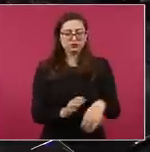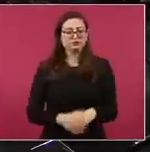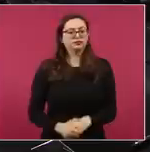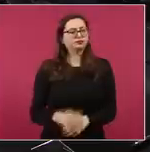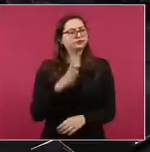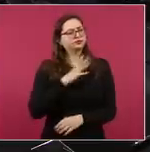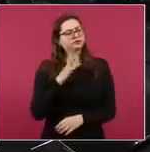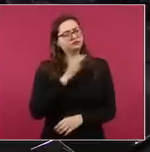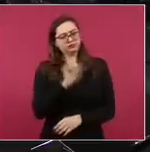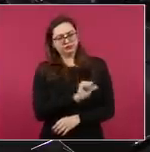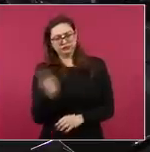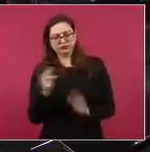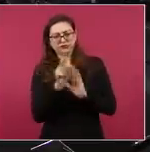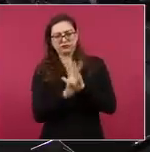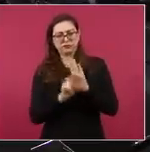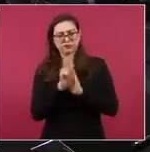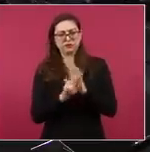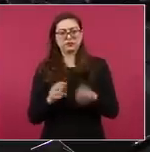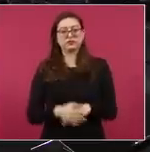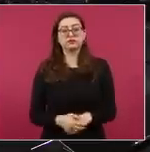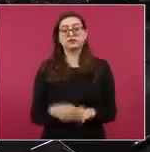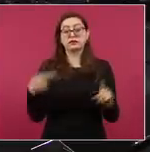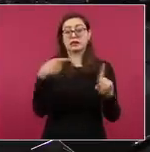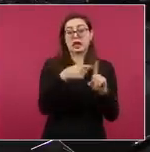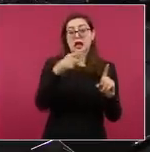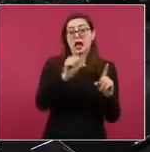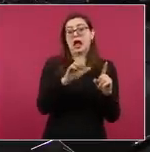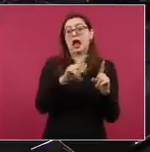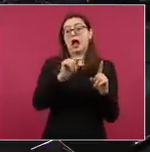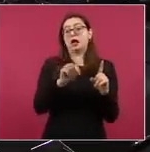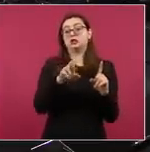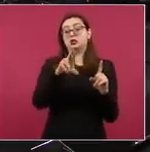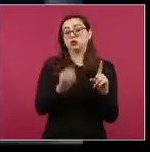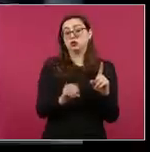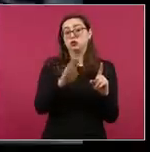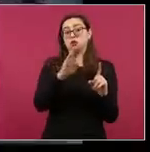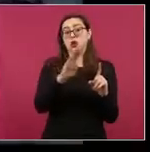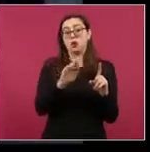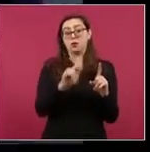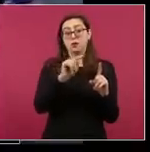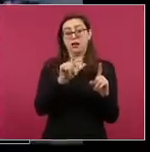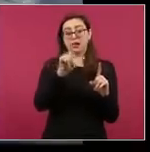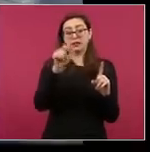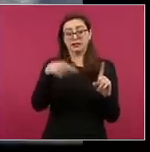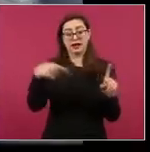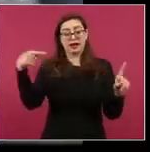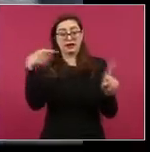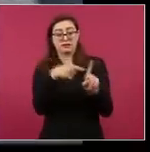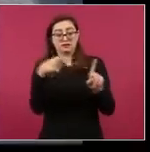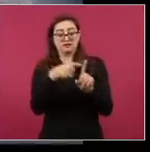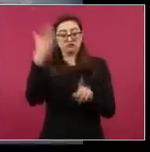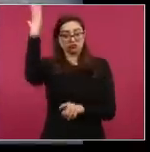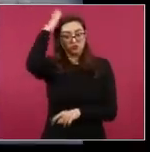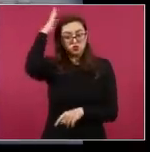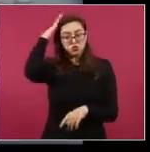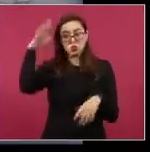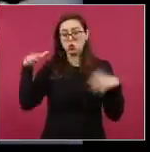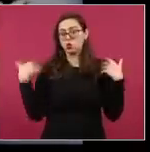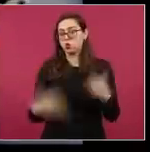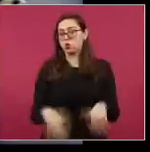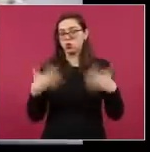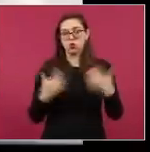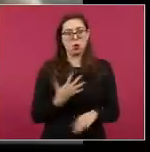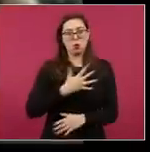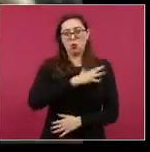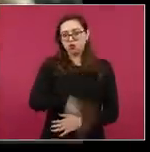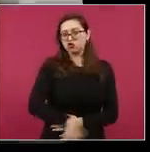hay otro. Arturo Beltrán Leiva, cabeza del Cártel del Pacífico, conocido como el Jefe de Jefes, era uno de los delincuentes más buscados en México